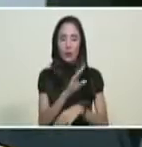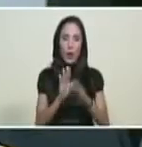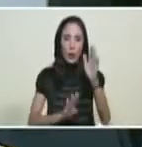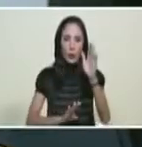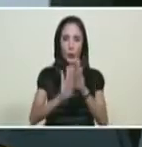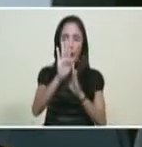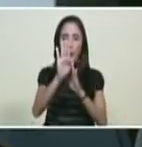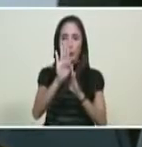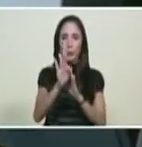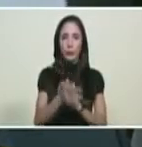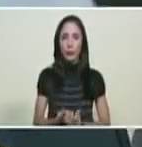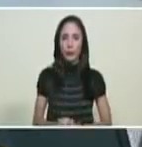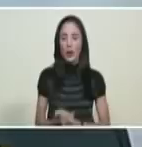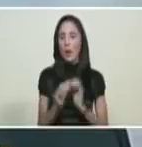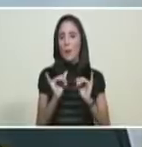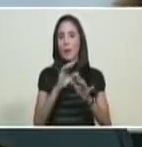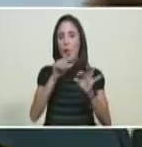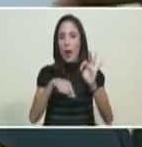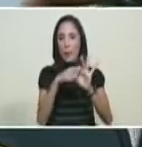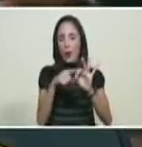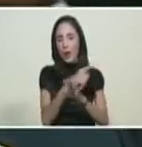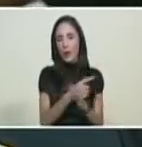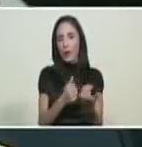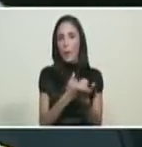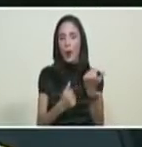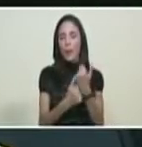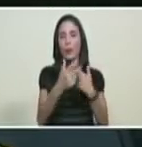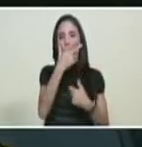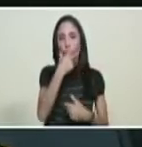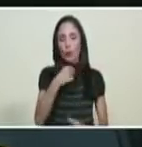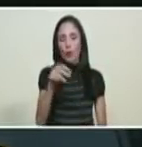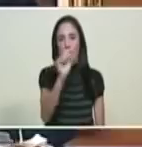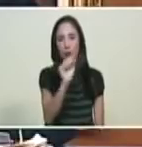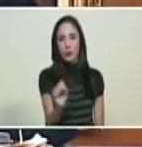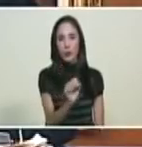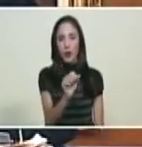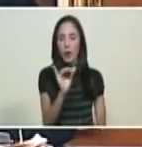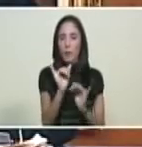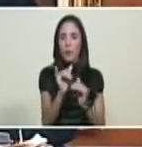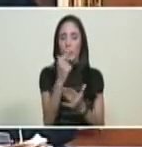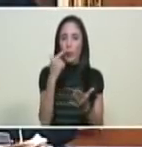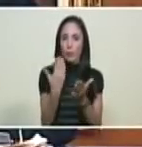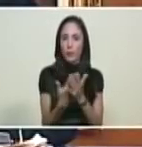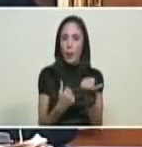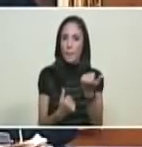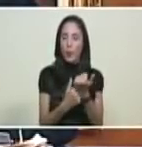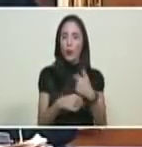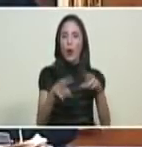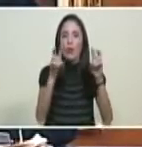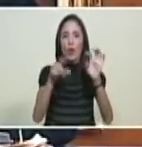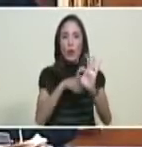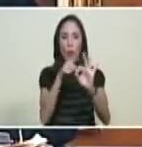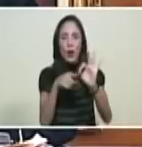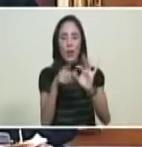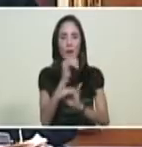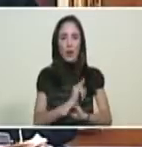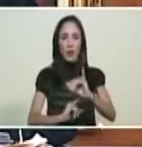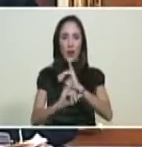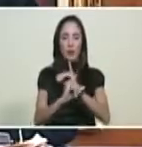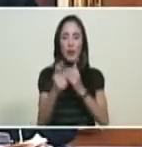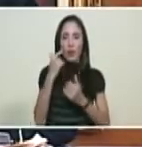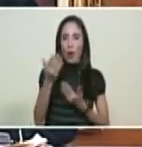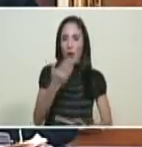sustento a nuestra moneda el bolívar soberano y para darle sustento a una nueva moneda internacional de